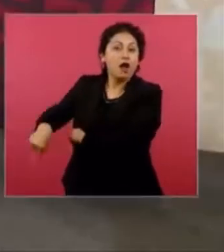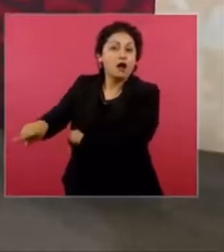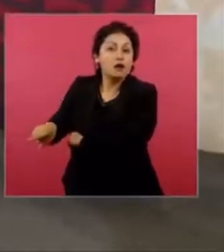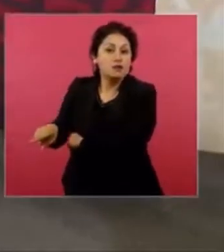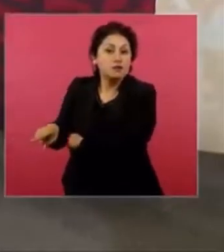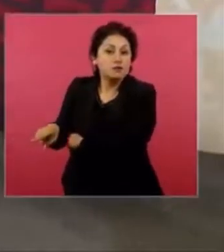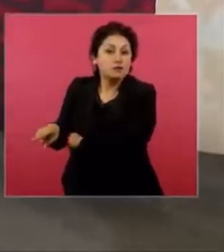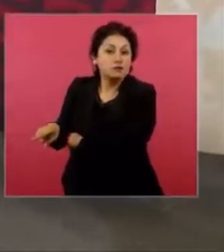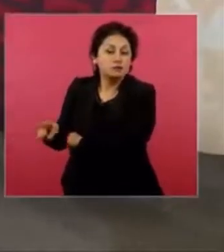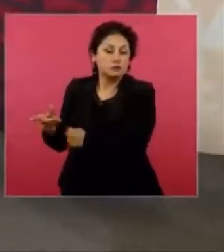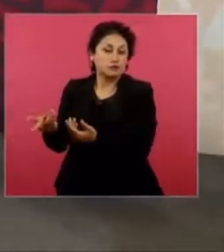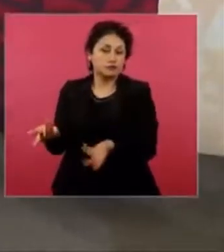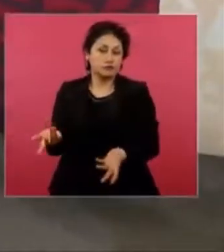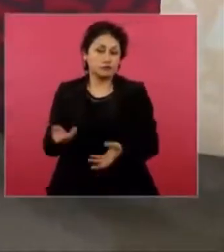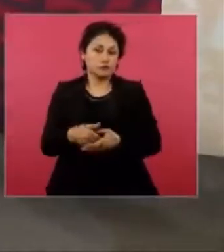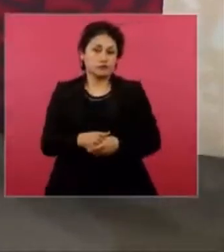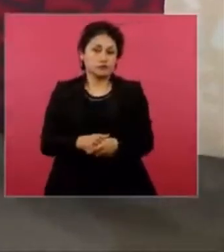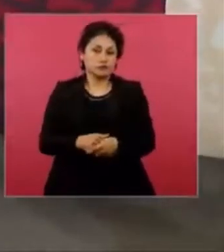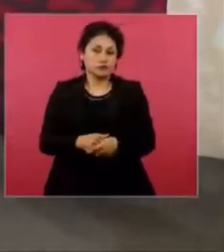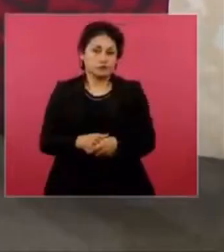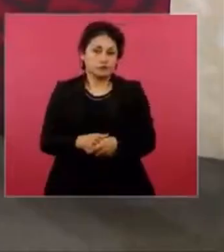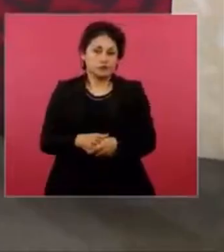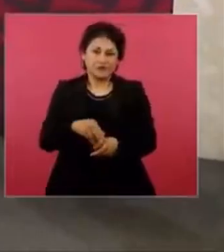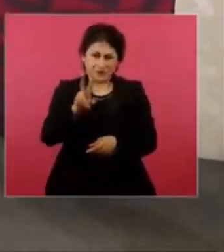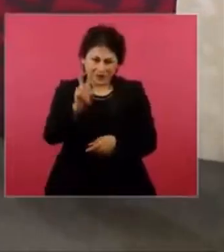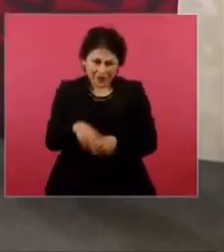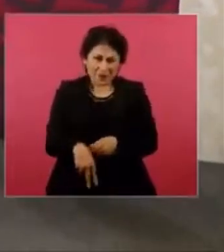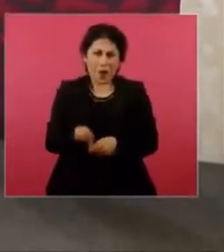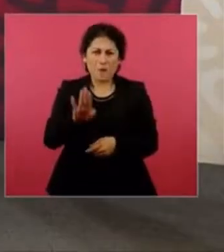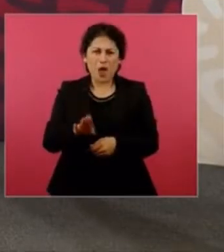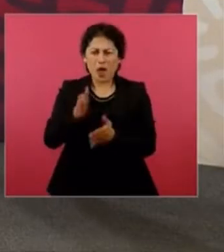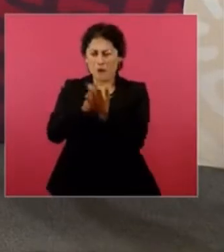y son como los vasallos,